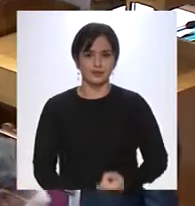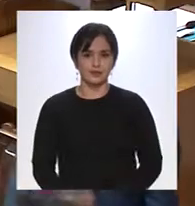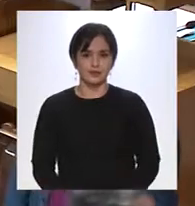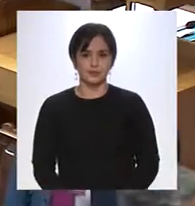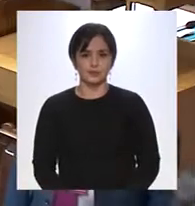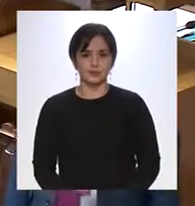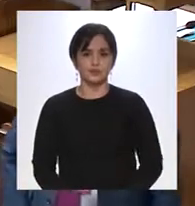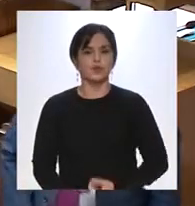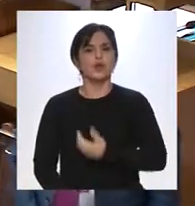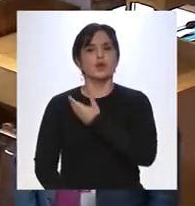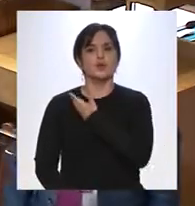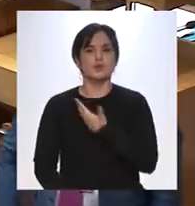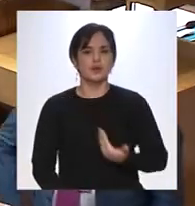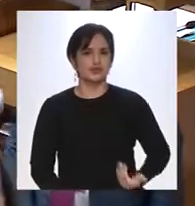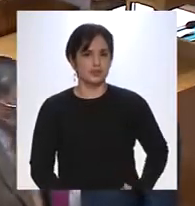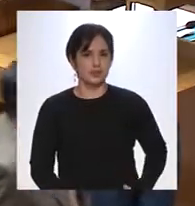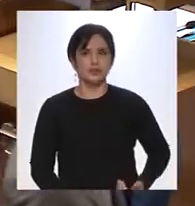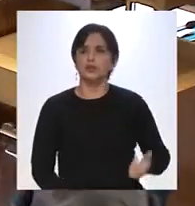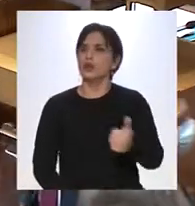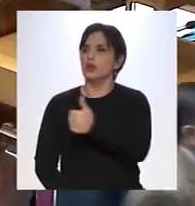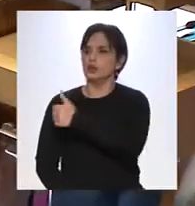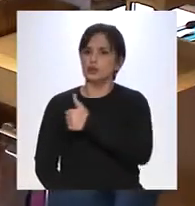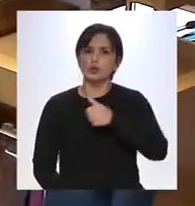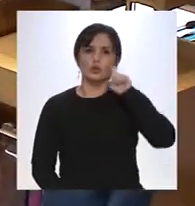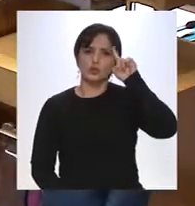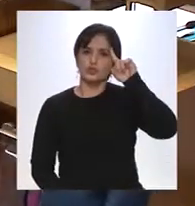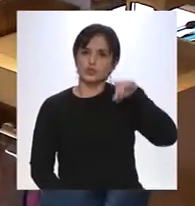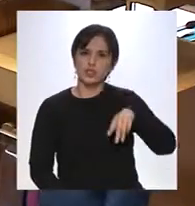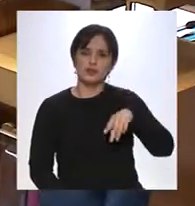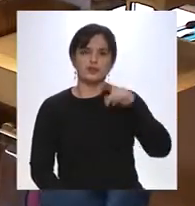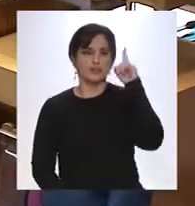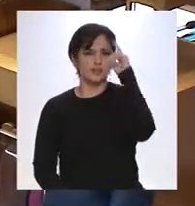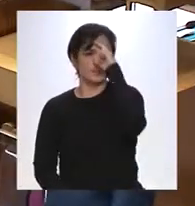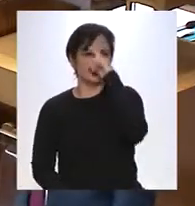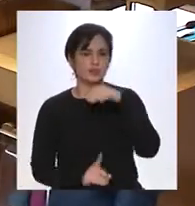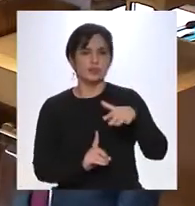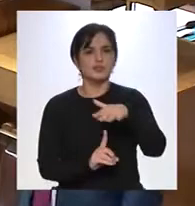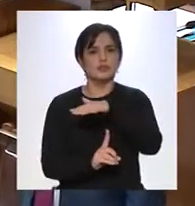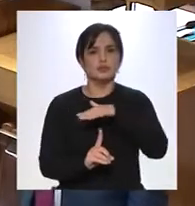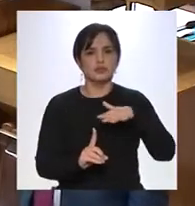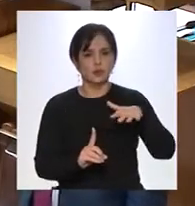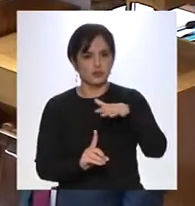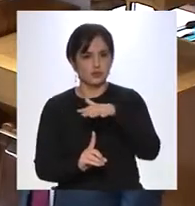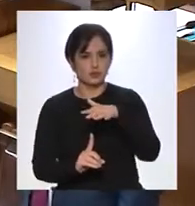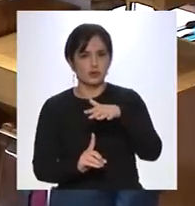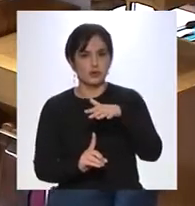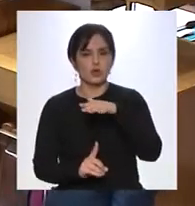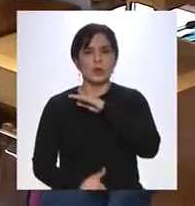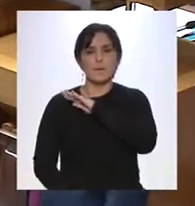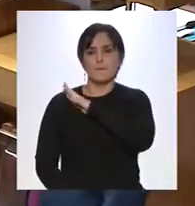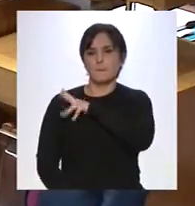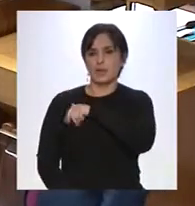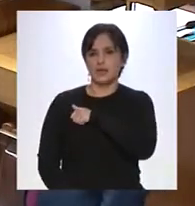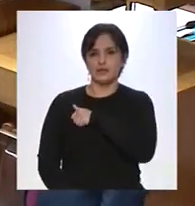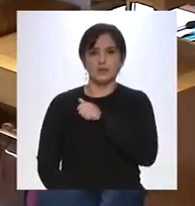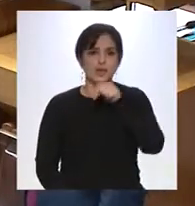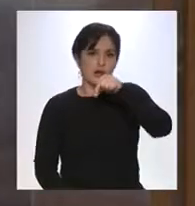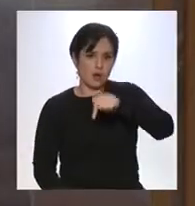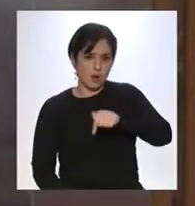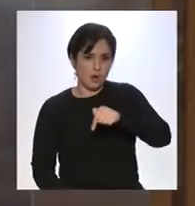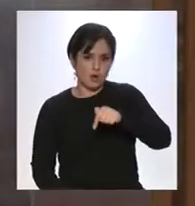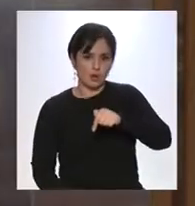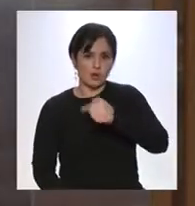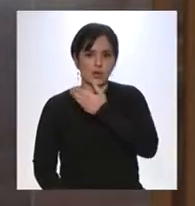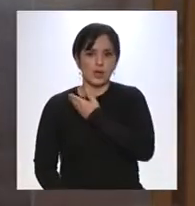Presidente, es por todos conocido la difícil situación que se vive en Palestina hoy. El presidente Benjamin